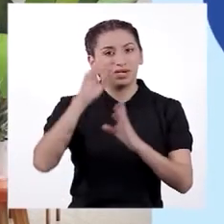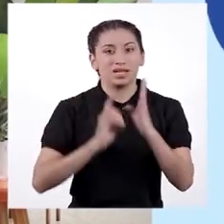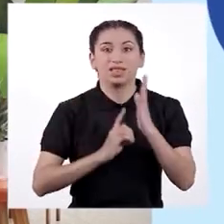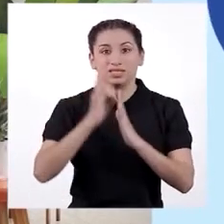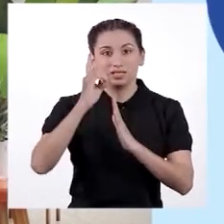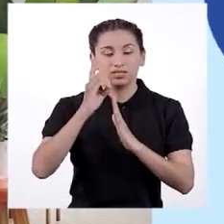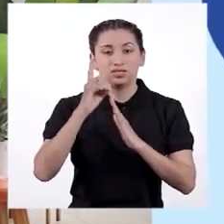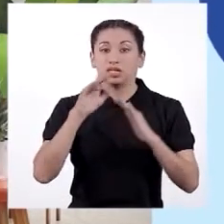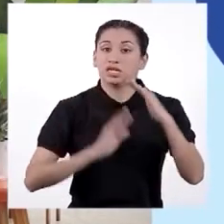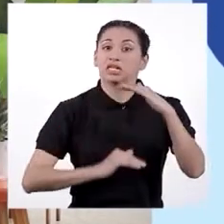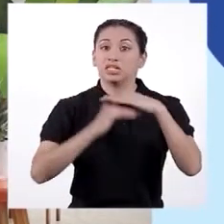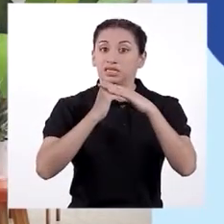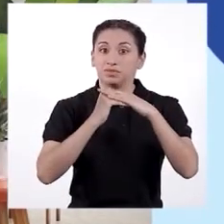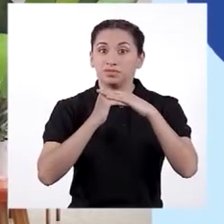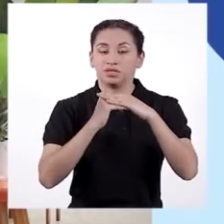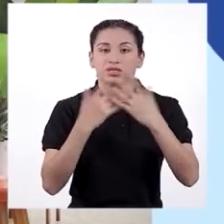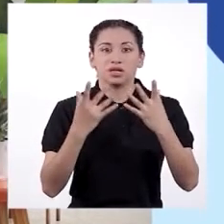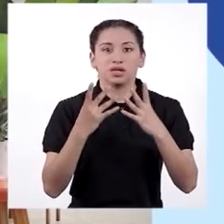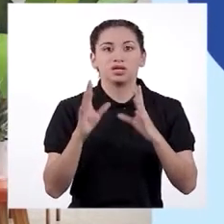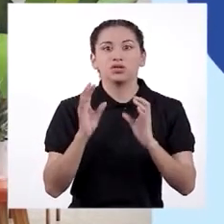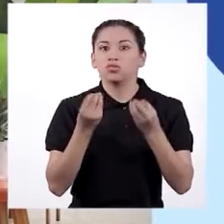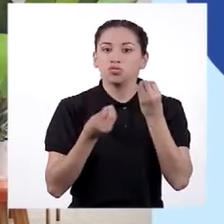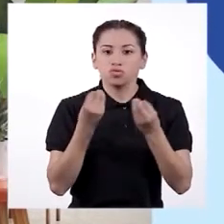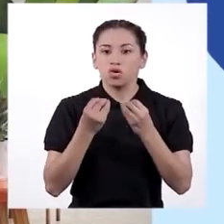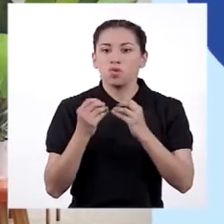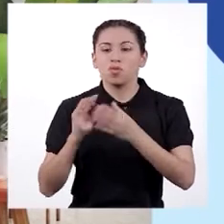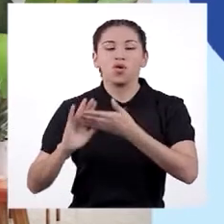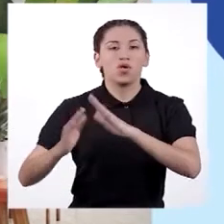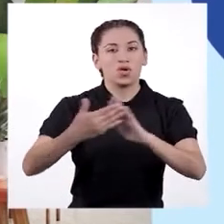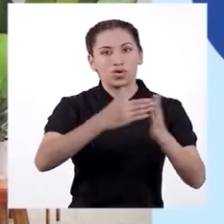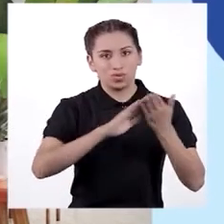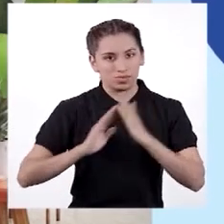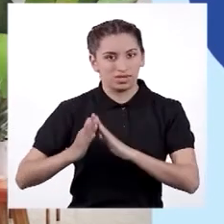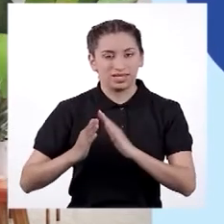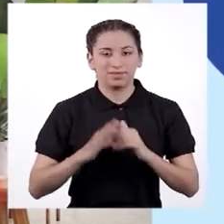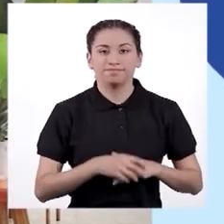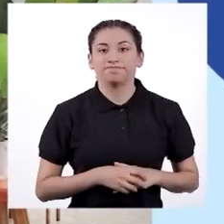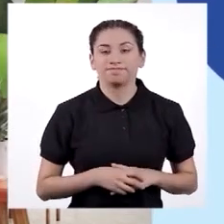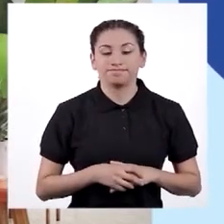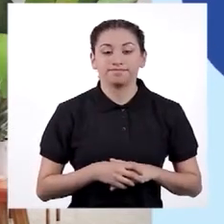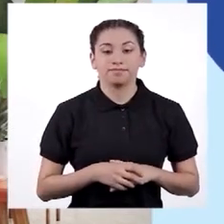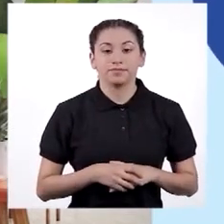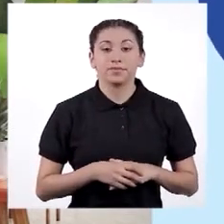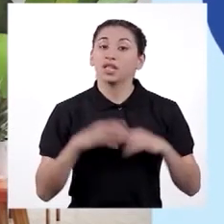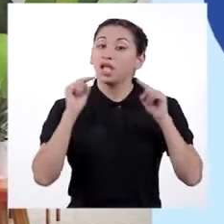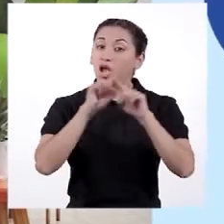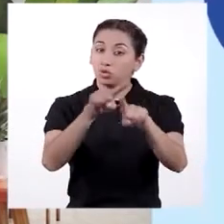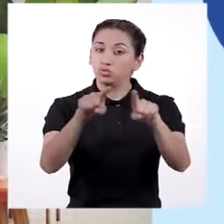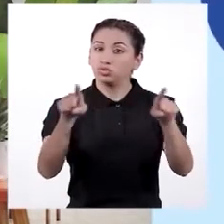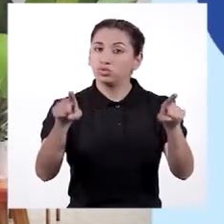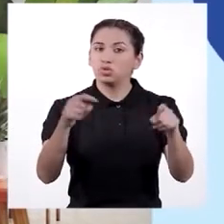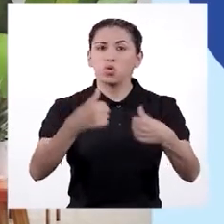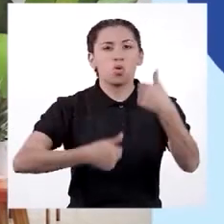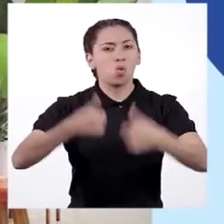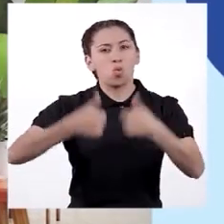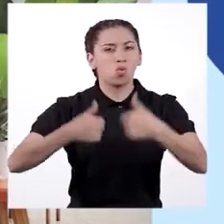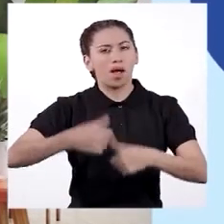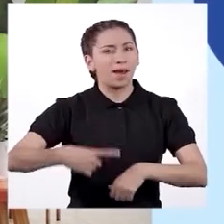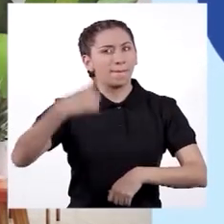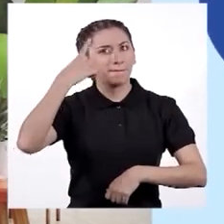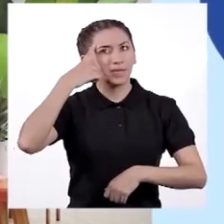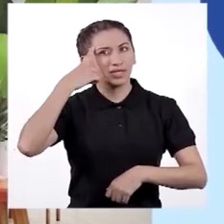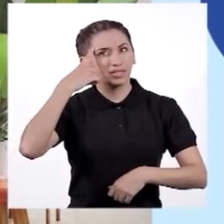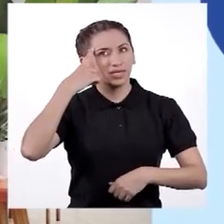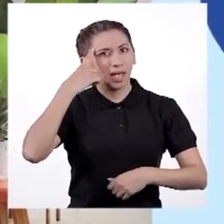el desarrollo, limita el enriquecimiento mutuo entre la población. A ustedes, ¿cuál les